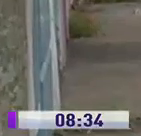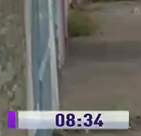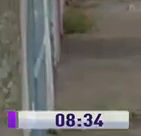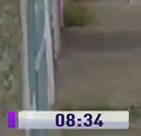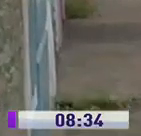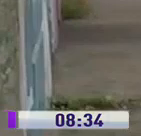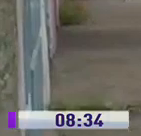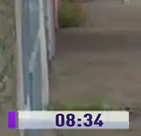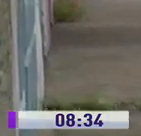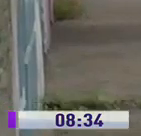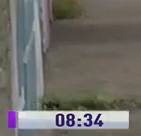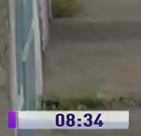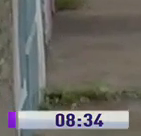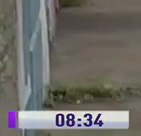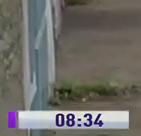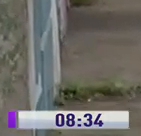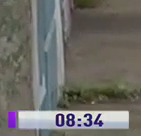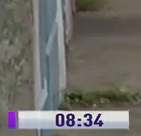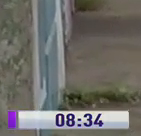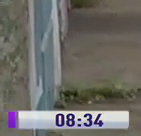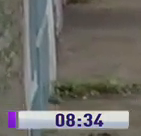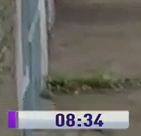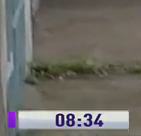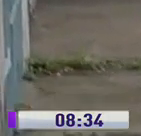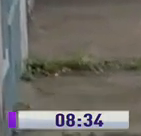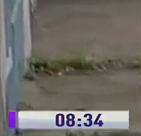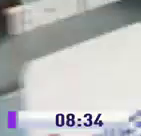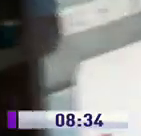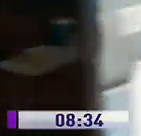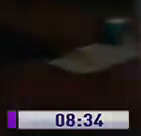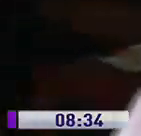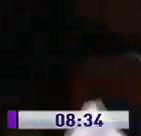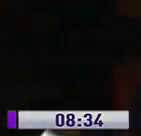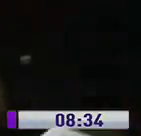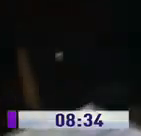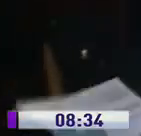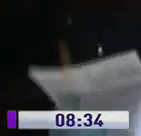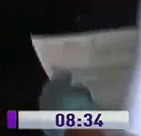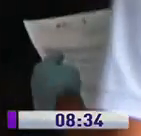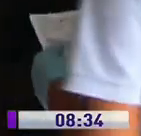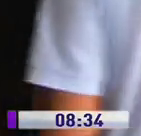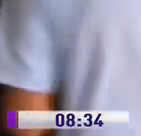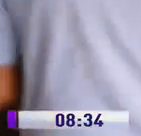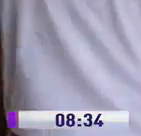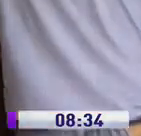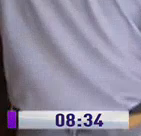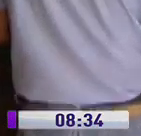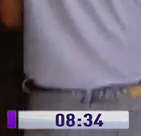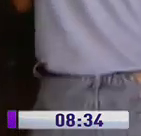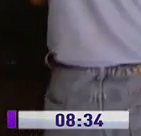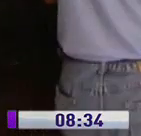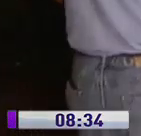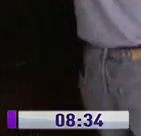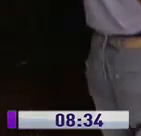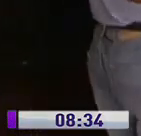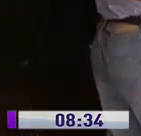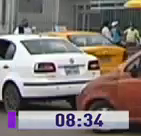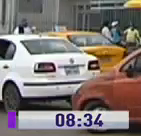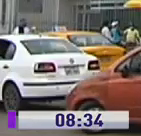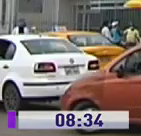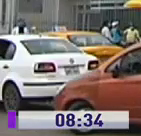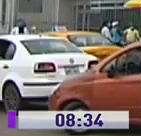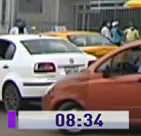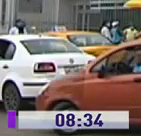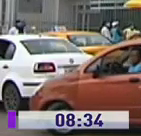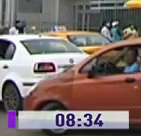Aparecen con las actas de defunción en las manos, visitando funerarias, y no solo cotizando precios, sino buscando un féretro para sus familiares,